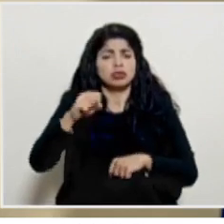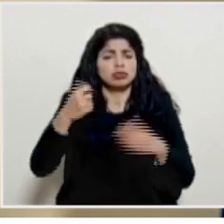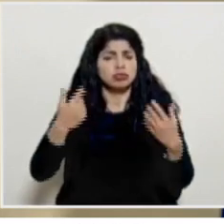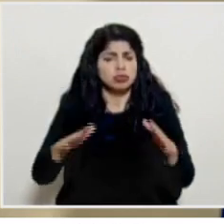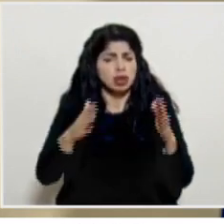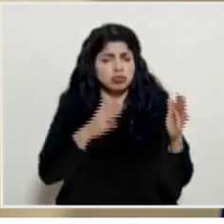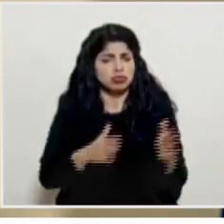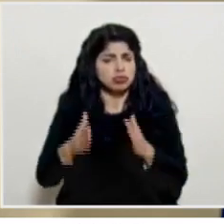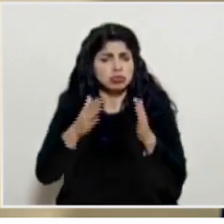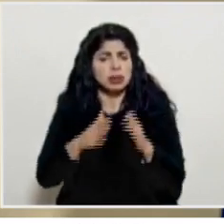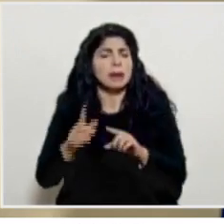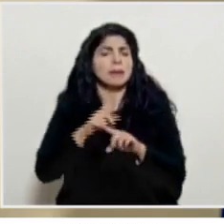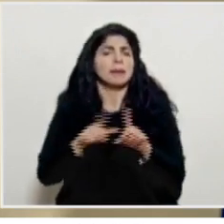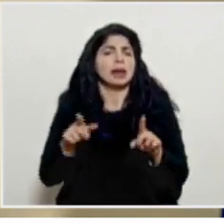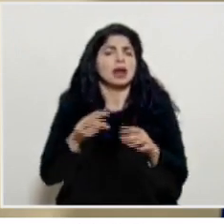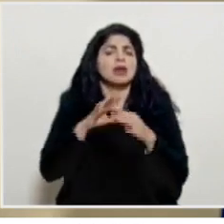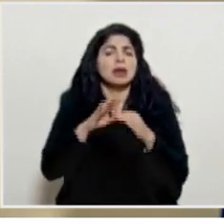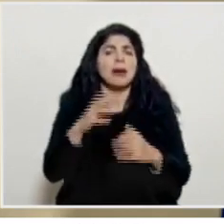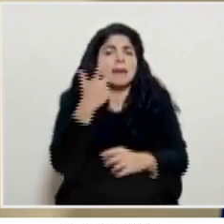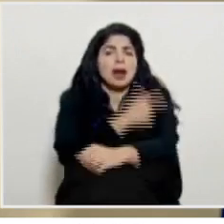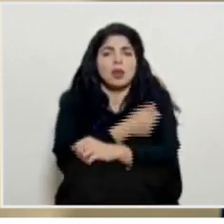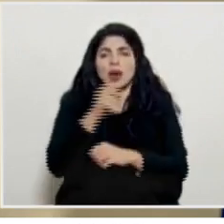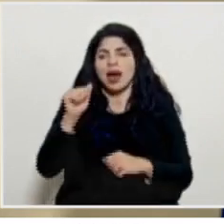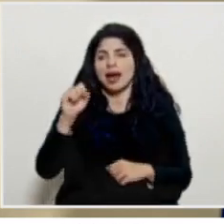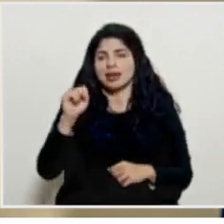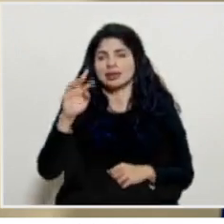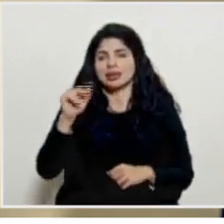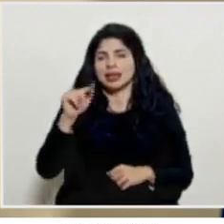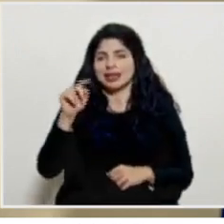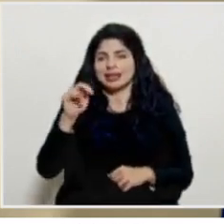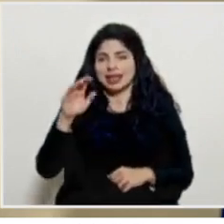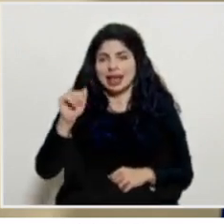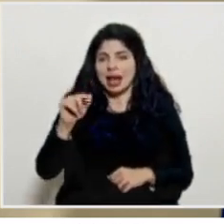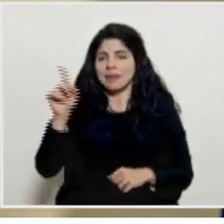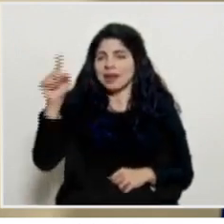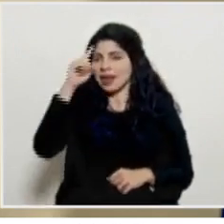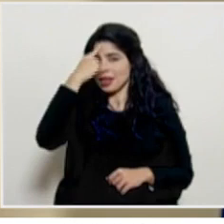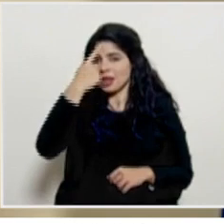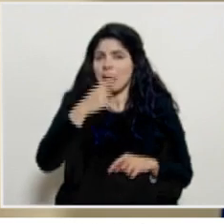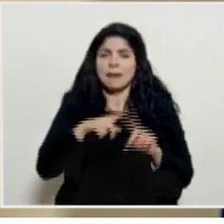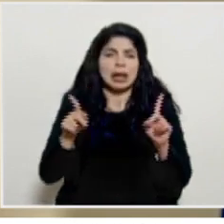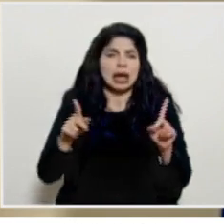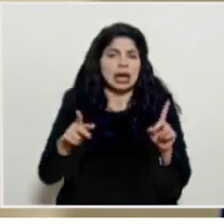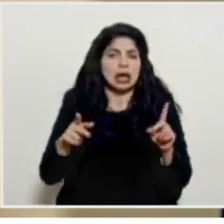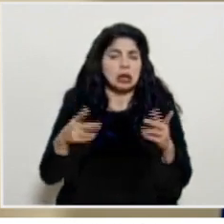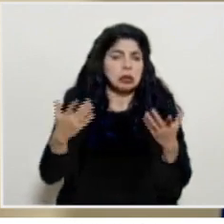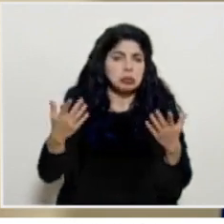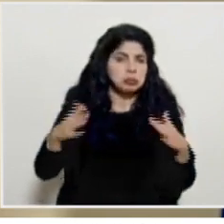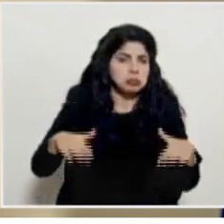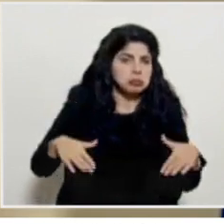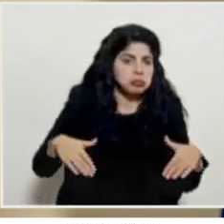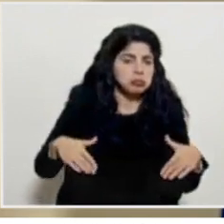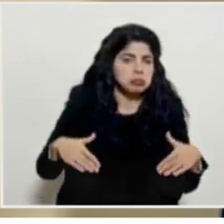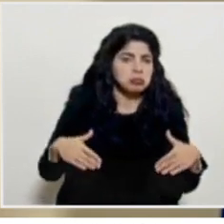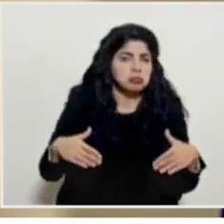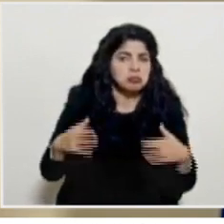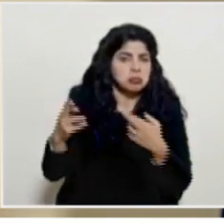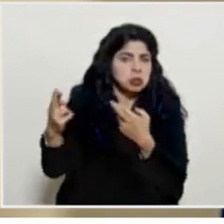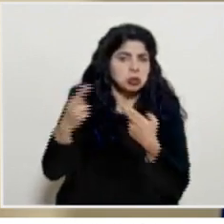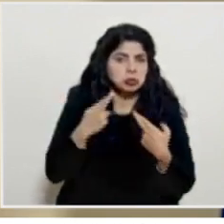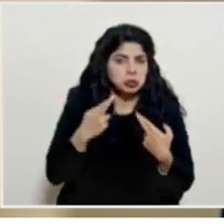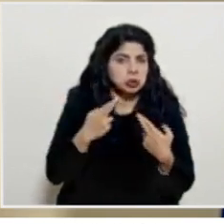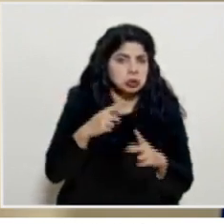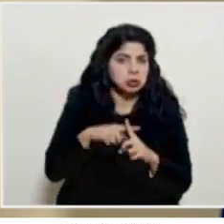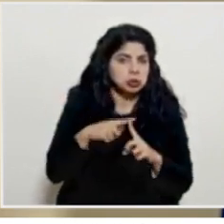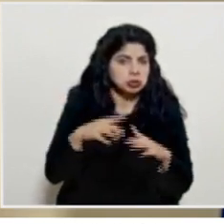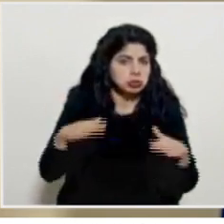gestión pero fue justamente la vacuna de AstraZeneca y creo que fue en India pero bueno no tuvo todavía una respuesta